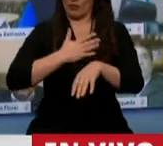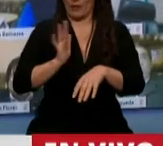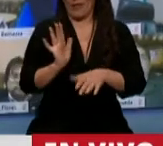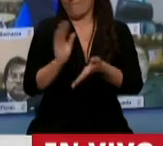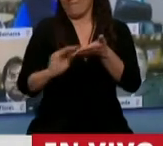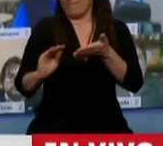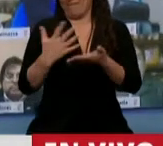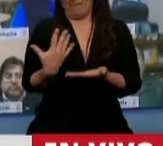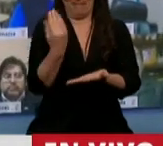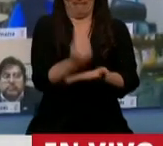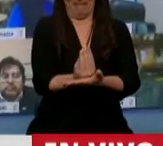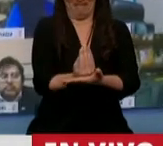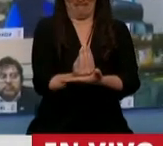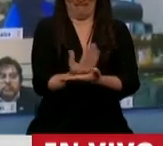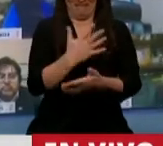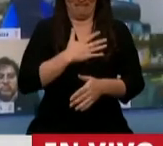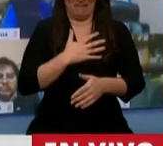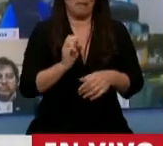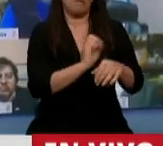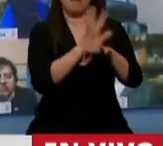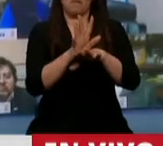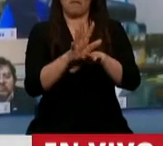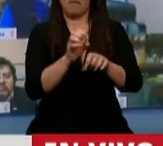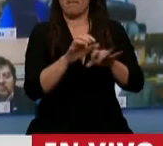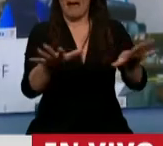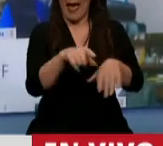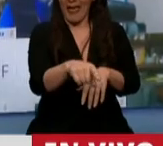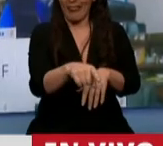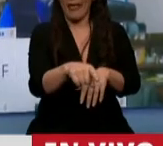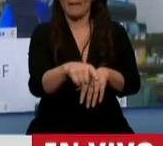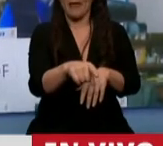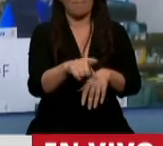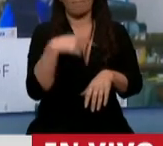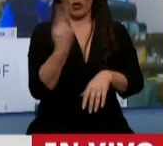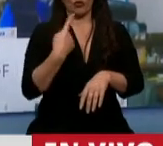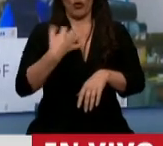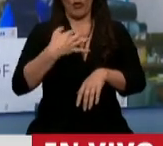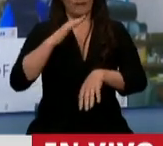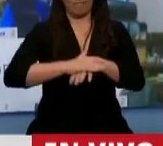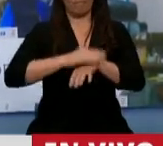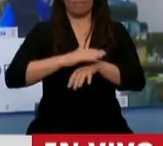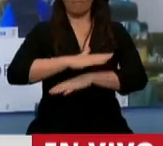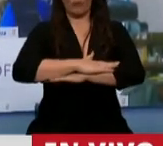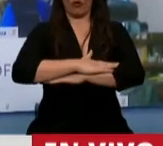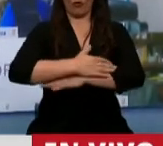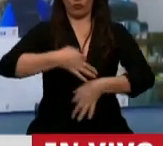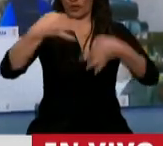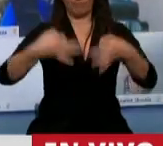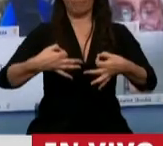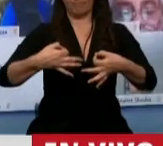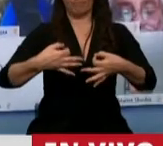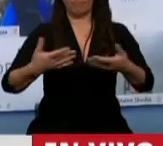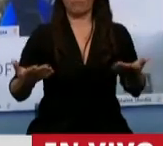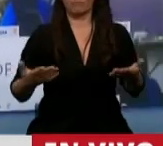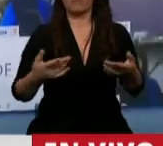representantes. La pandemia nos exige conductas responsables y bajo el entendimiento que la política es